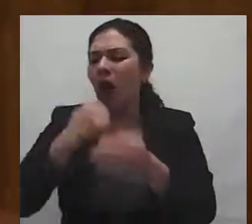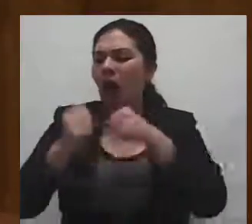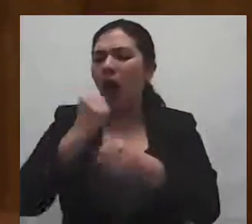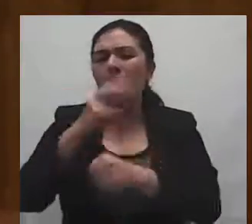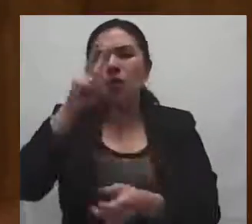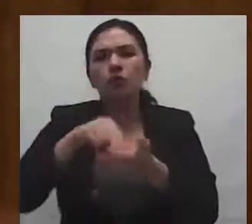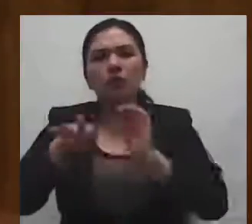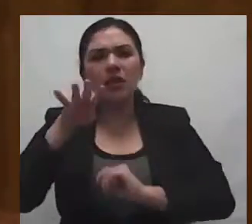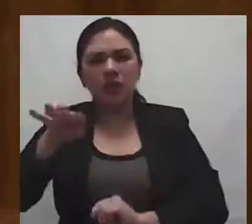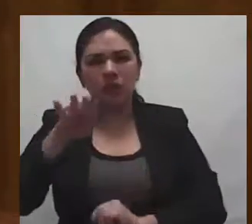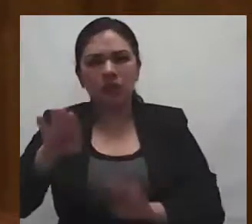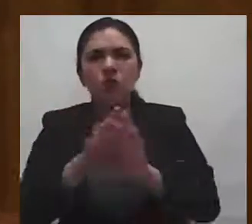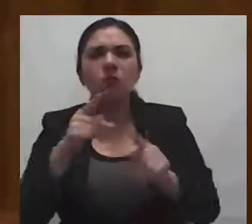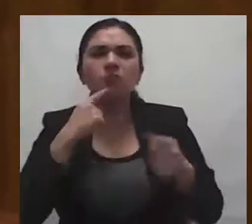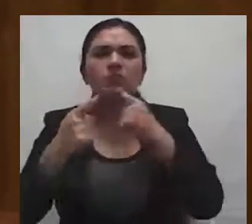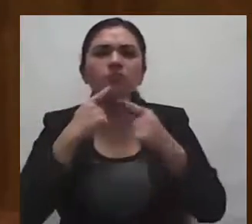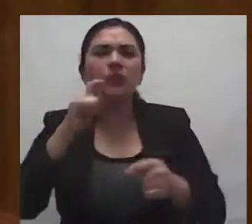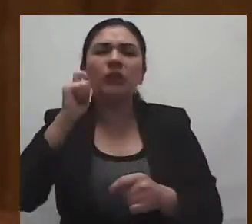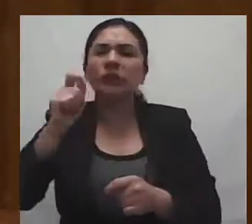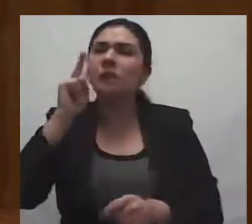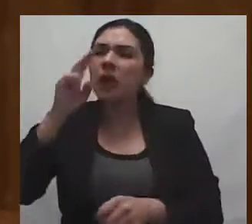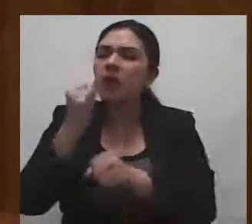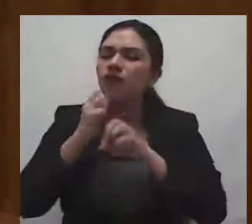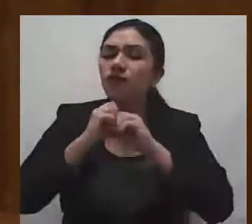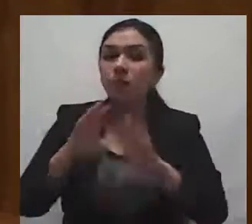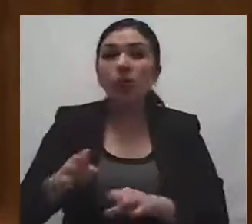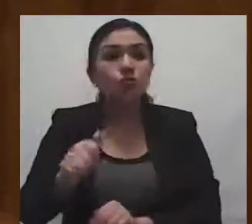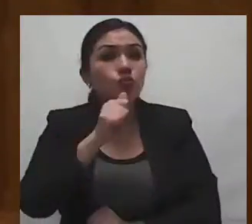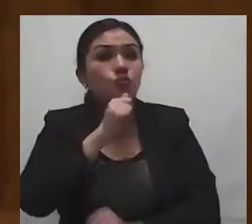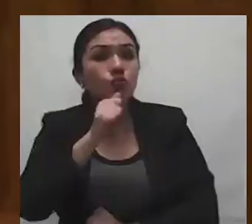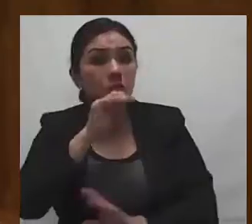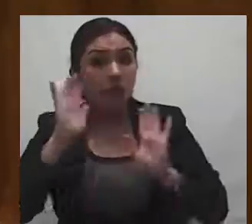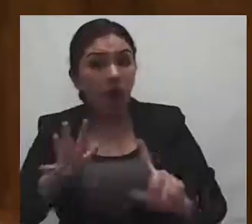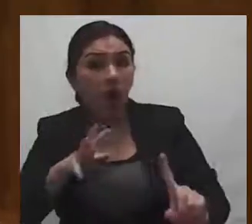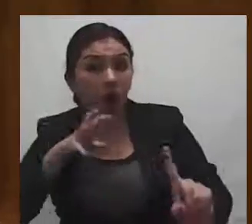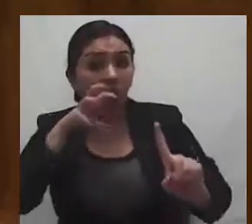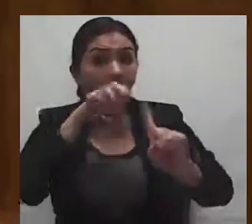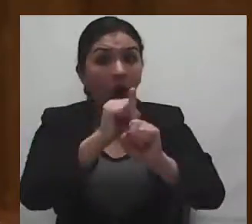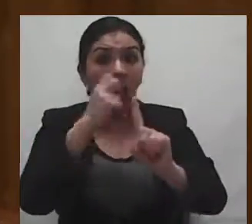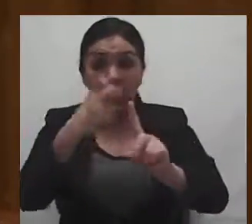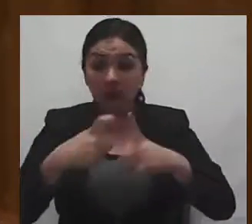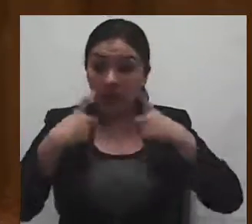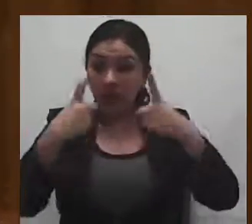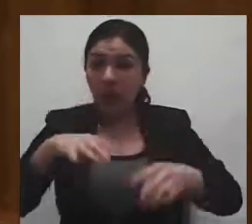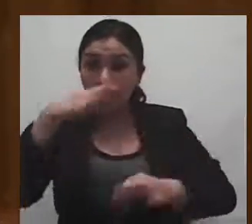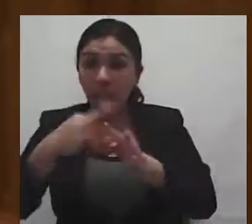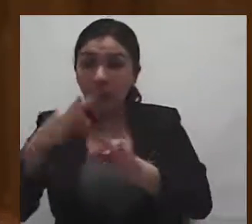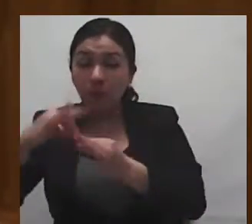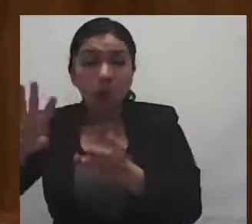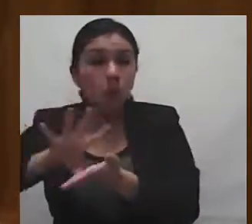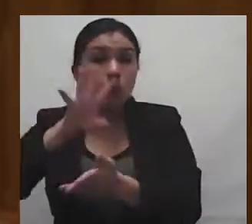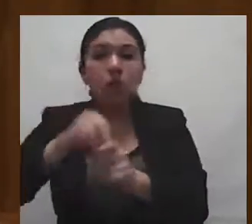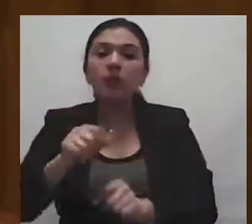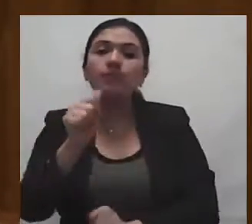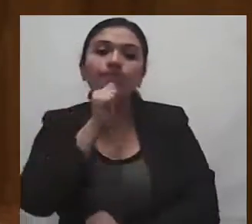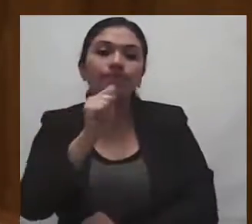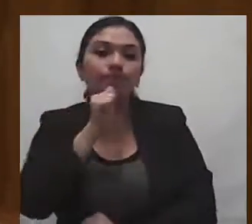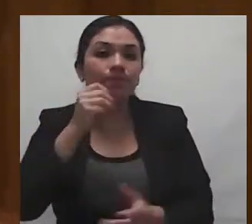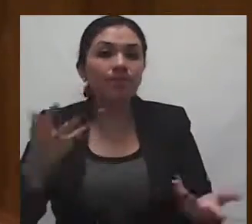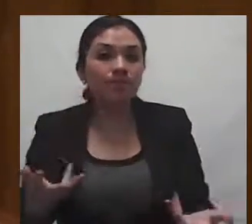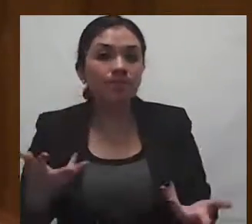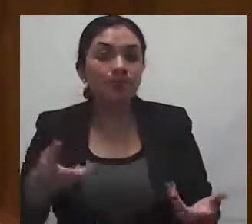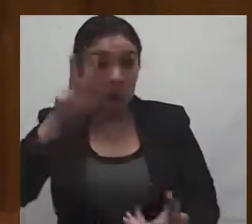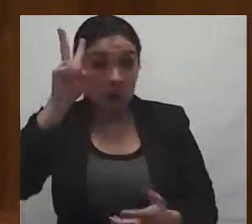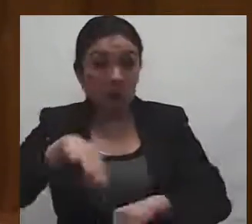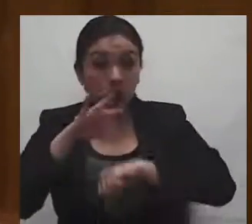acuerdo con los datos de la cuenta pública, no se alcanzó el cumplimiento de la entrega de los desayunos escolares. La realidad